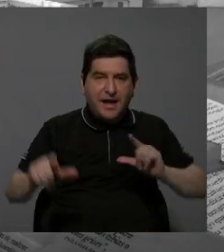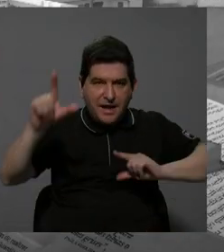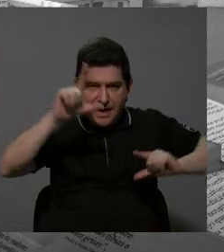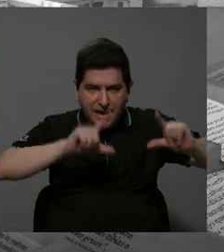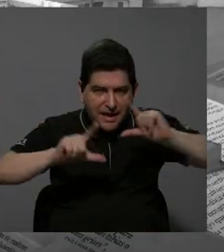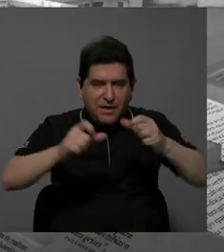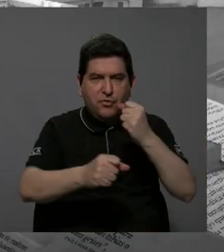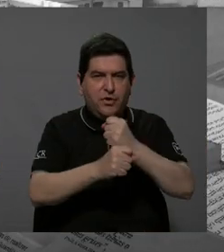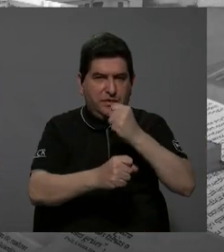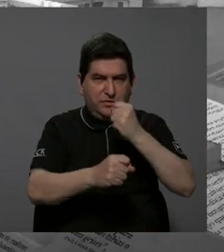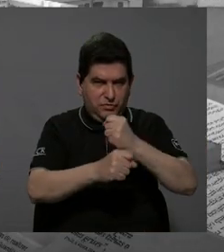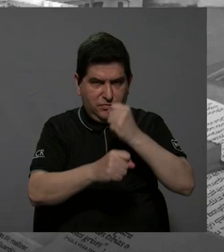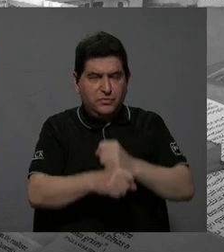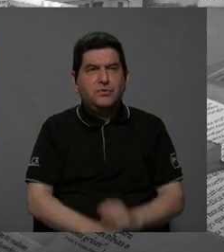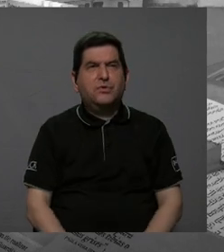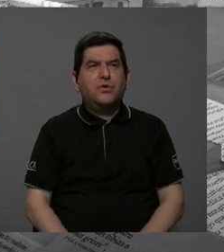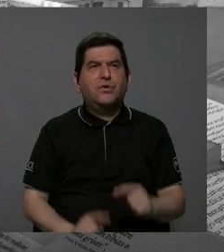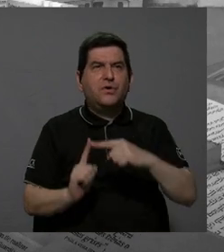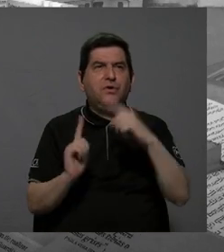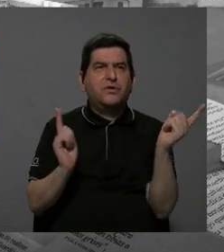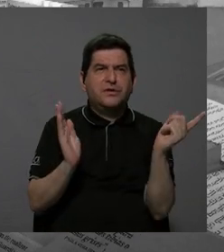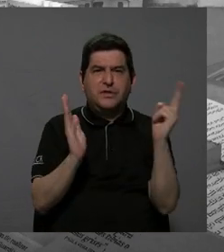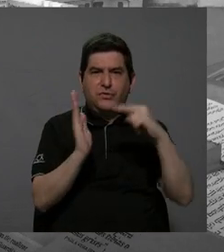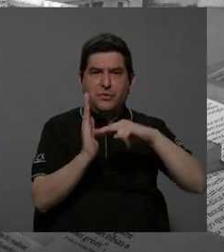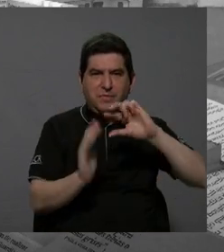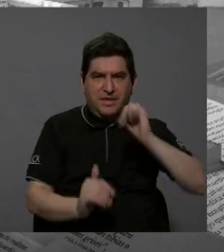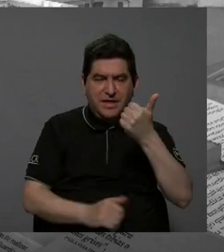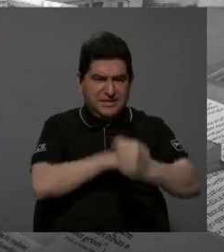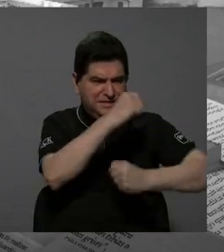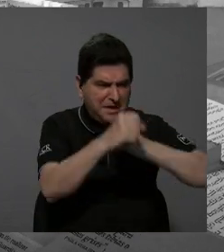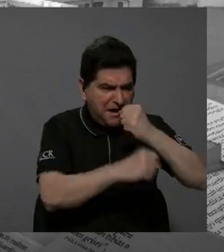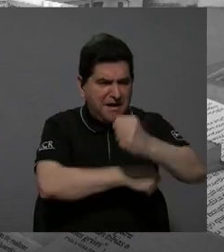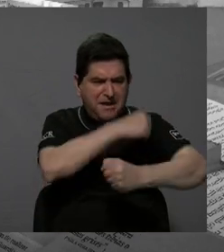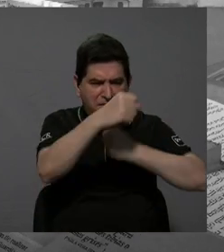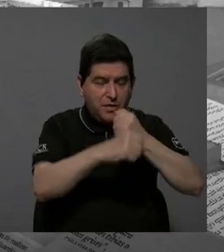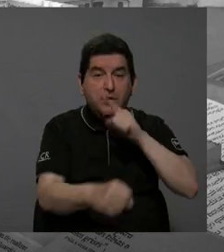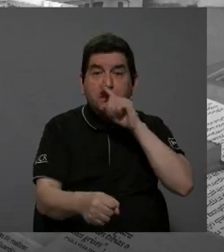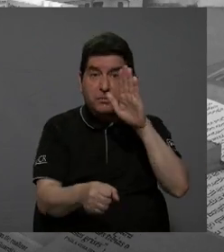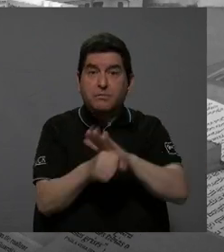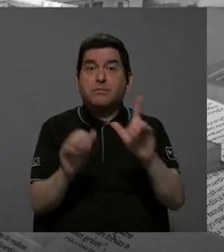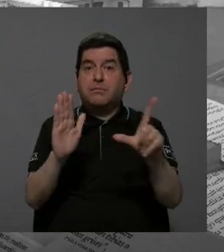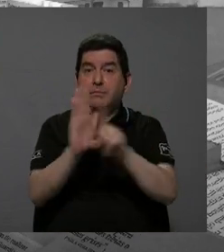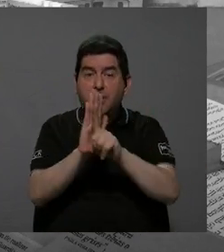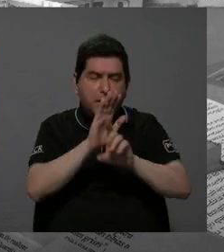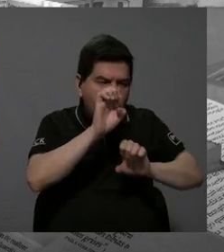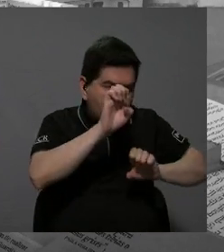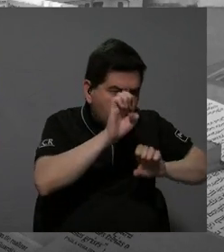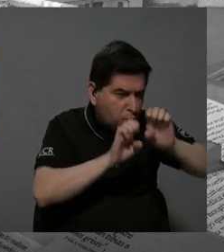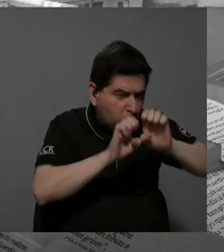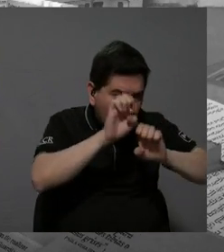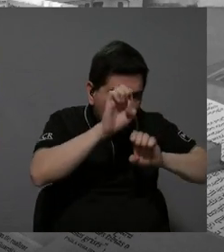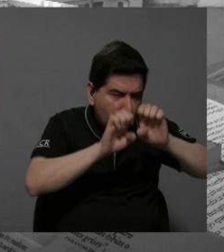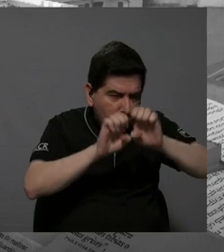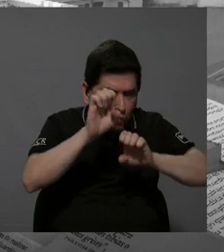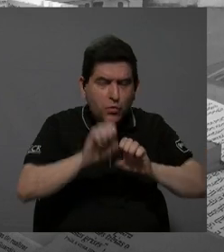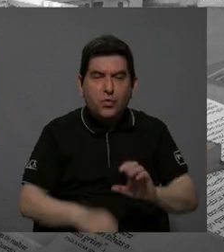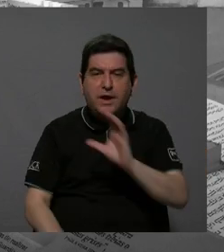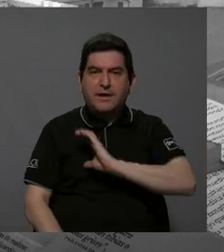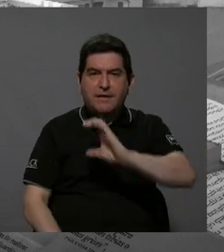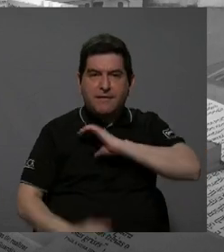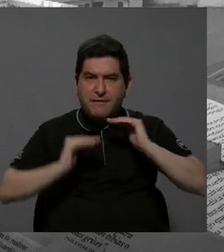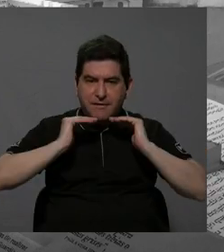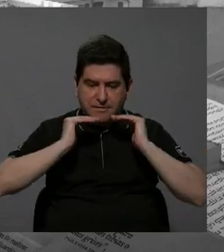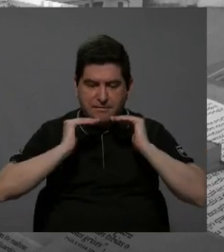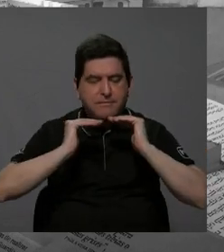tenido una labor prácticamente desde el año 2010, año con año, cumpliendo la ley, de estar evaluando la calidad de esos pavimentos.